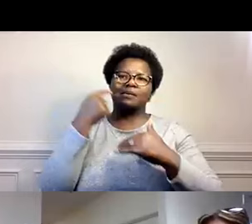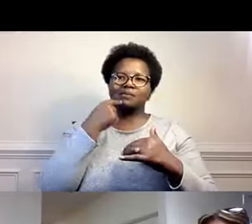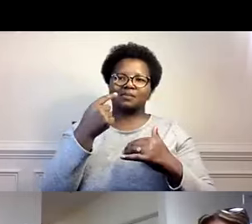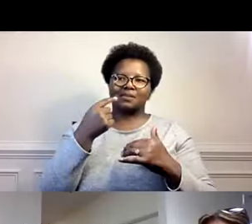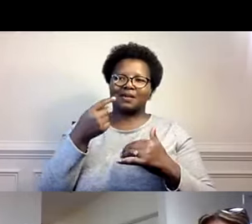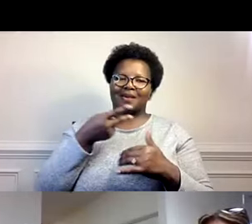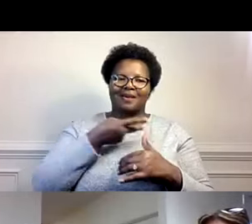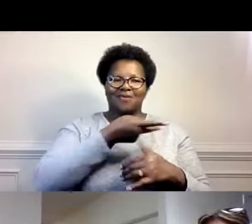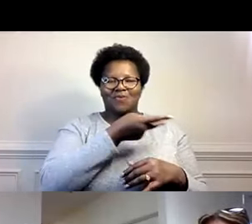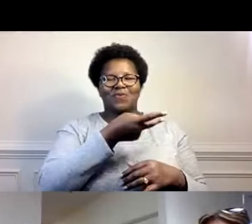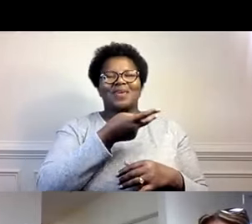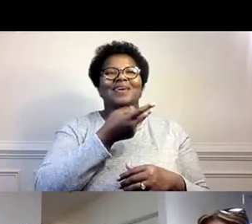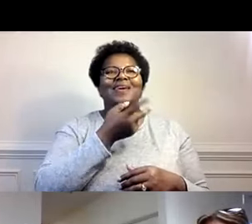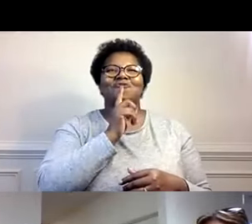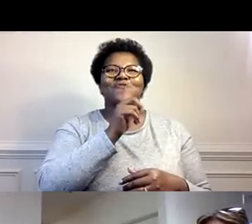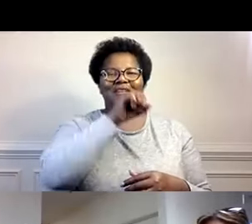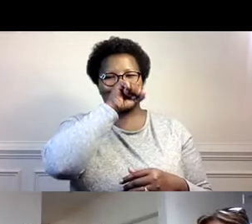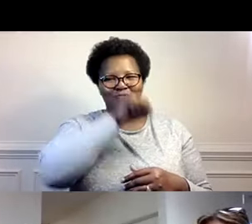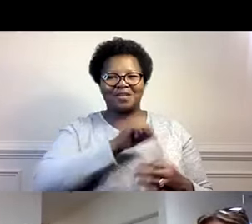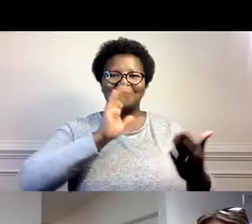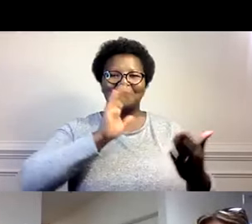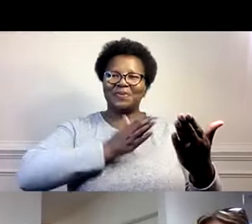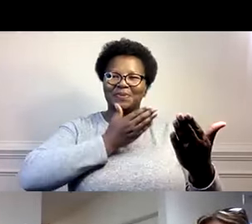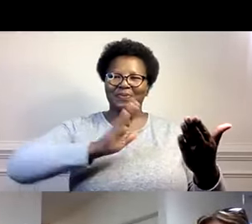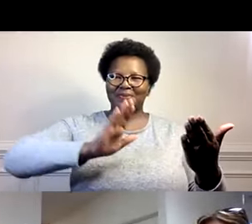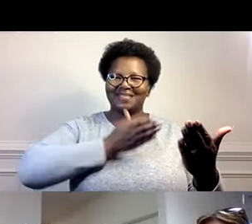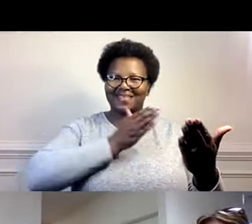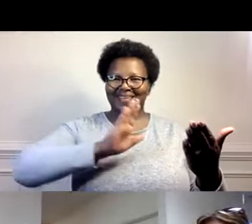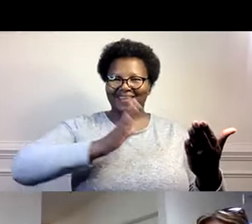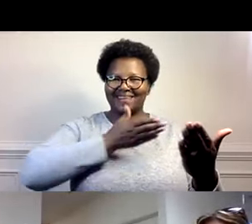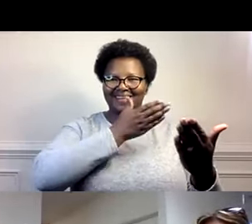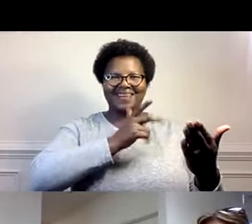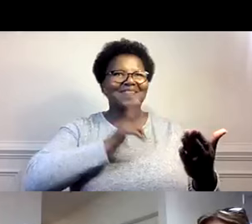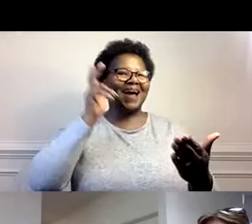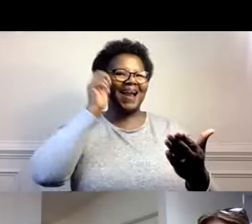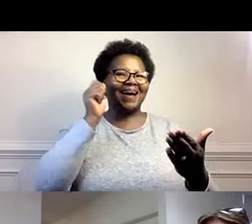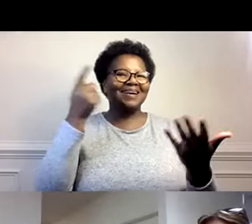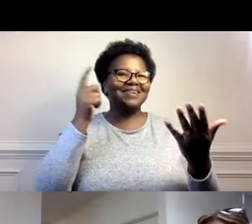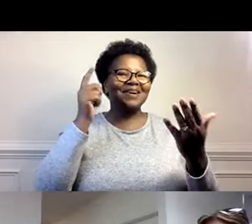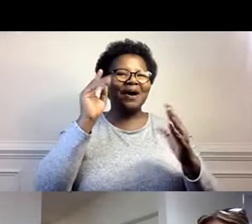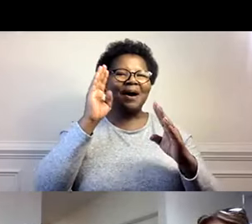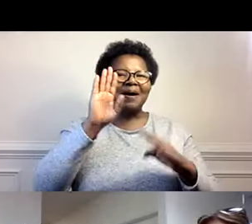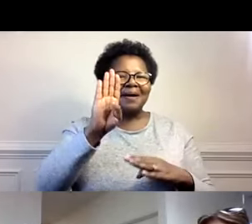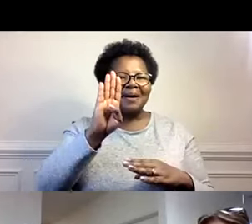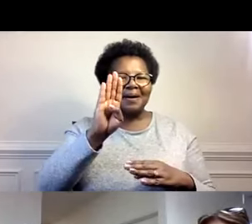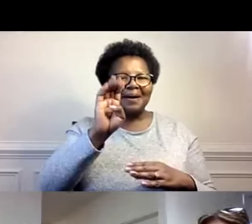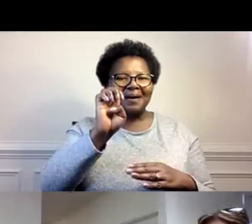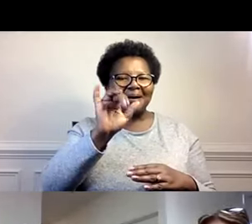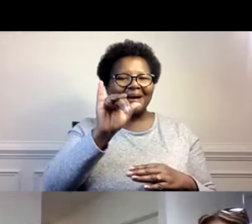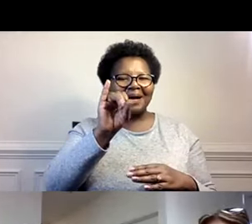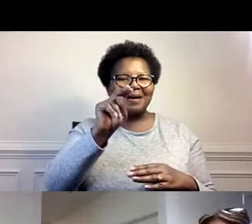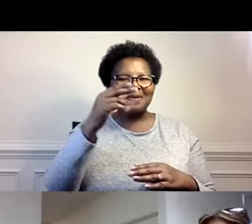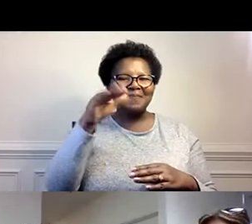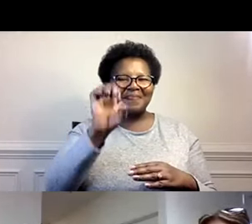Nos llevamos muy, muy bien por causa de la música. Entonces, siento que tenemos como una conexión. Porque nos encanta